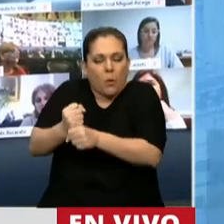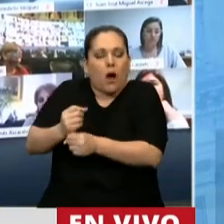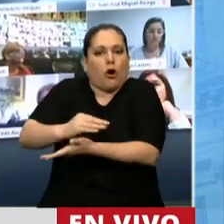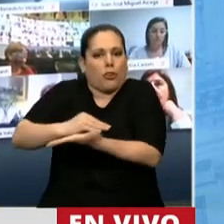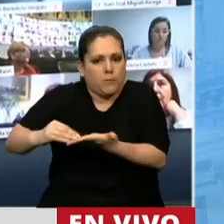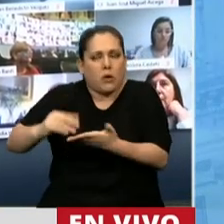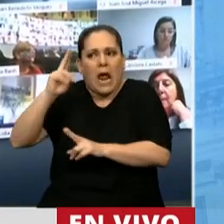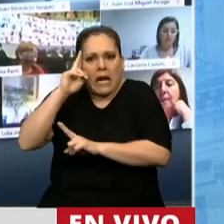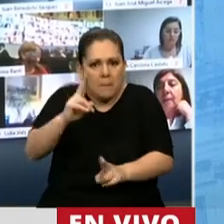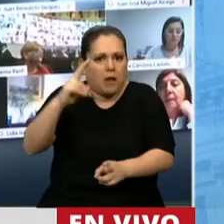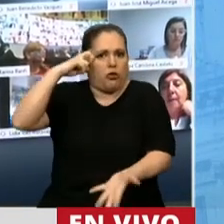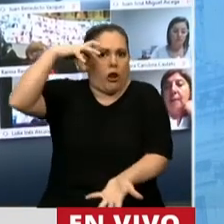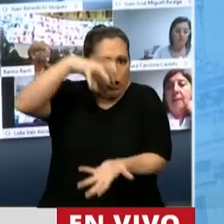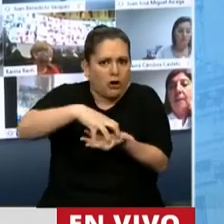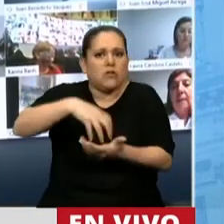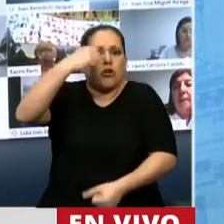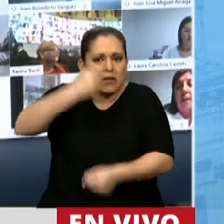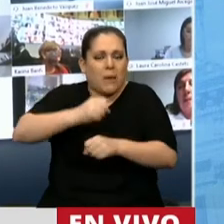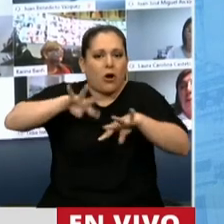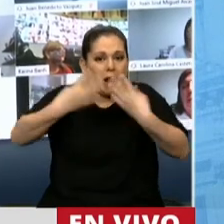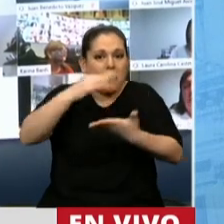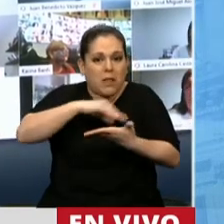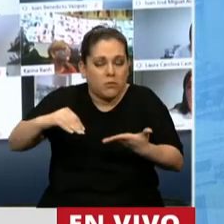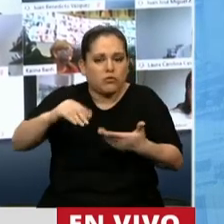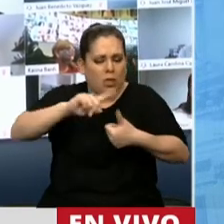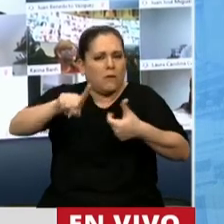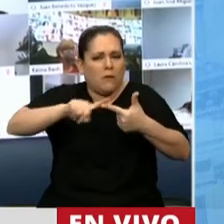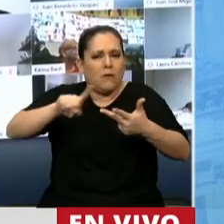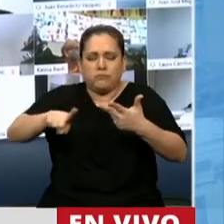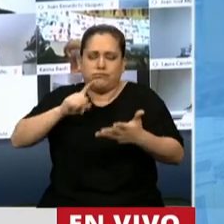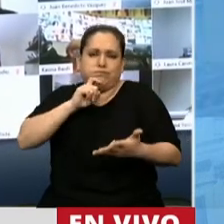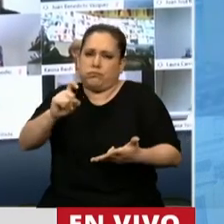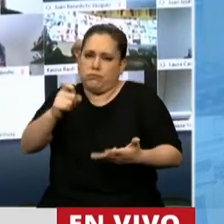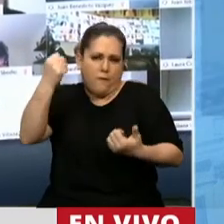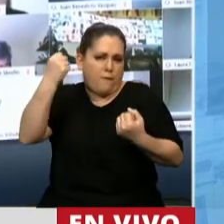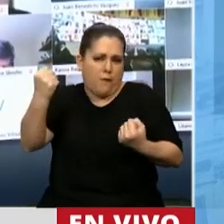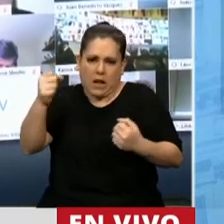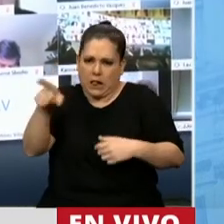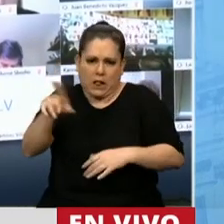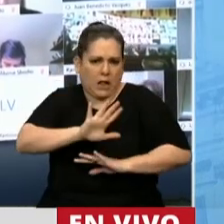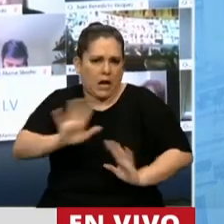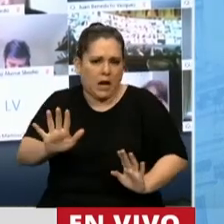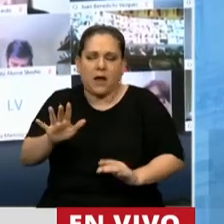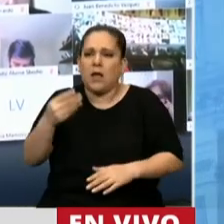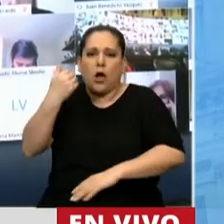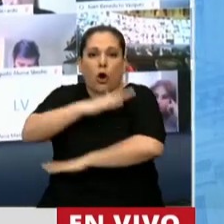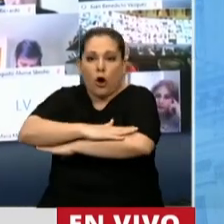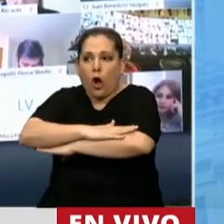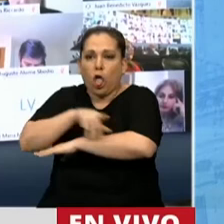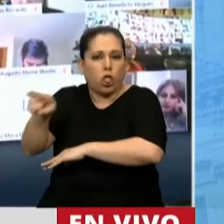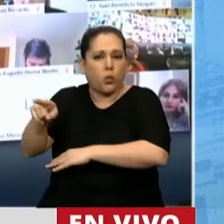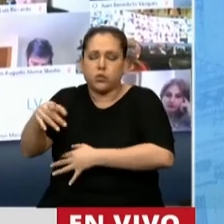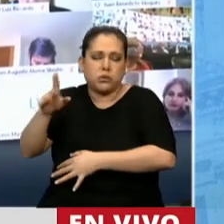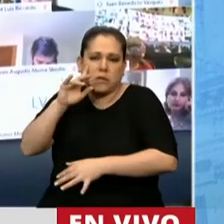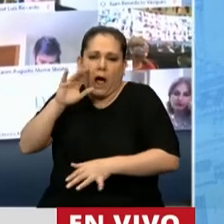la institución y la tarea parlamentaria significan y revela un proceder incorrecto que no se condice con